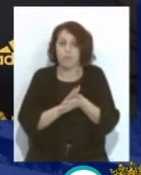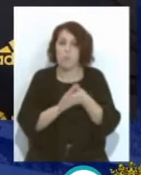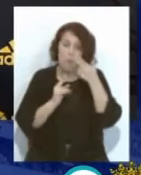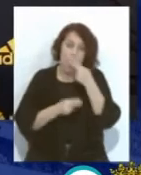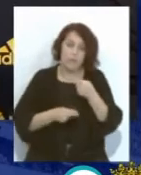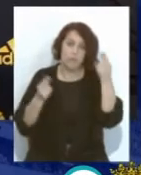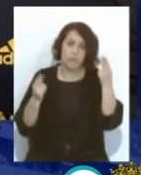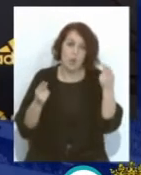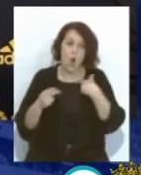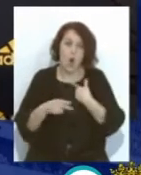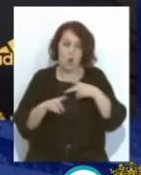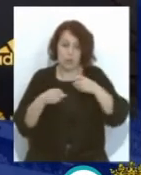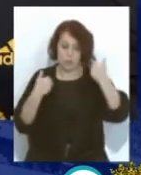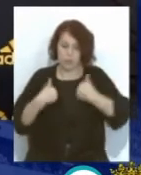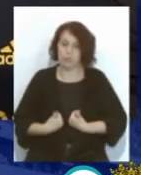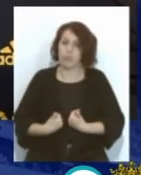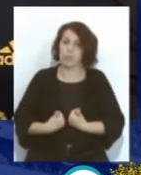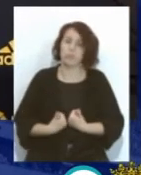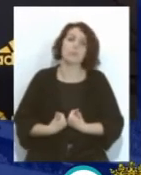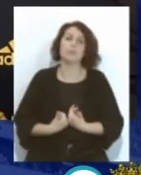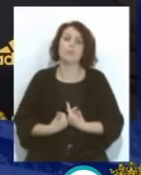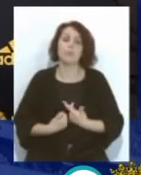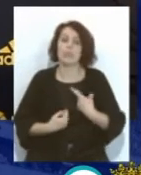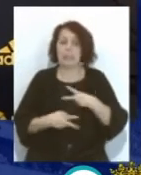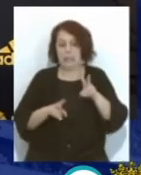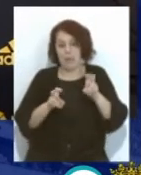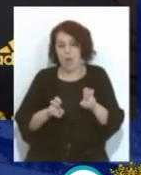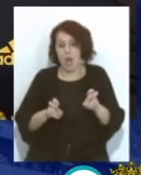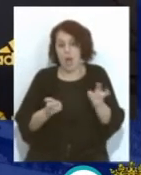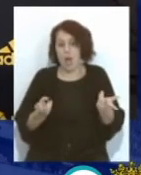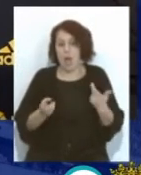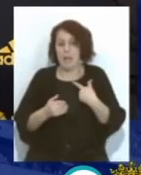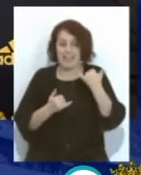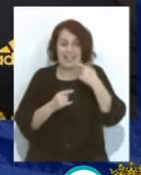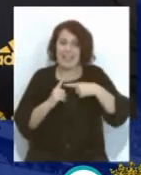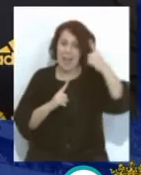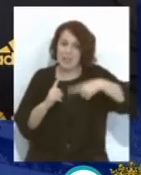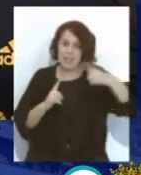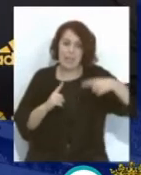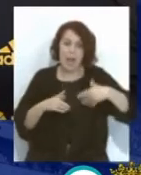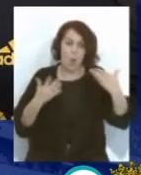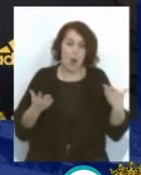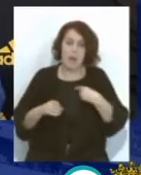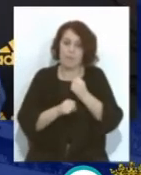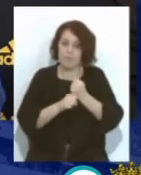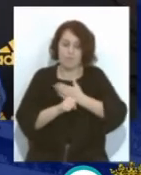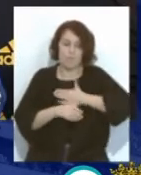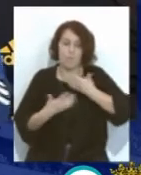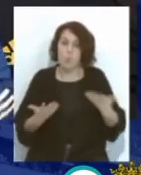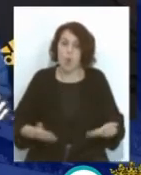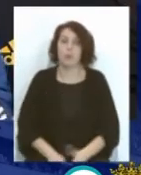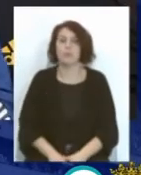Públicamente También sobre mí Sobre Sobre Mis estadísticas Sobre Sobre mi trabajo Y